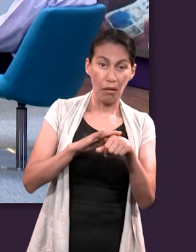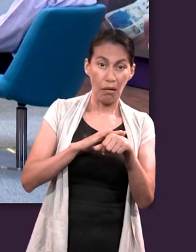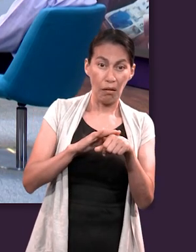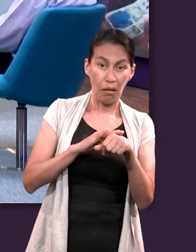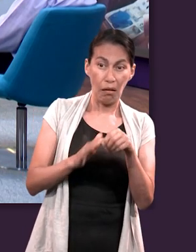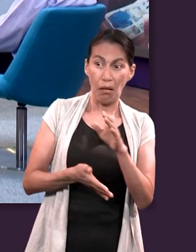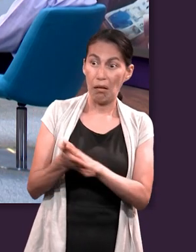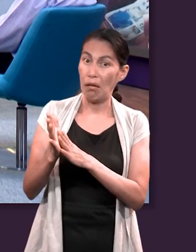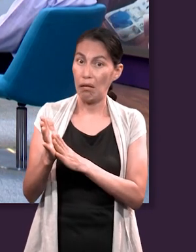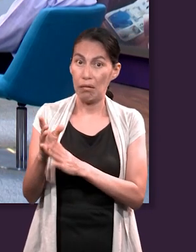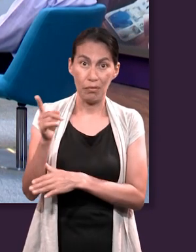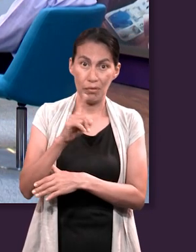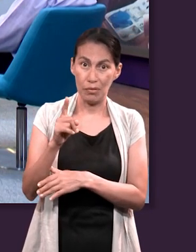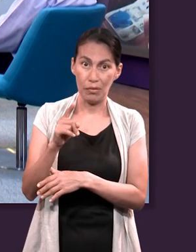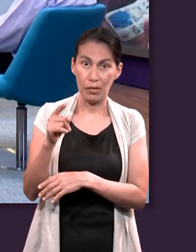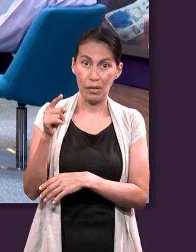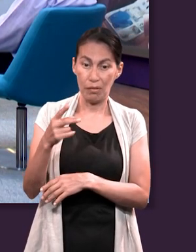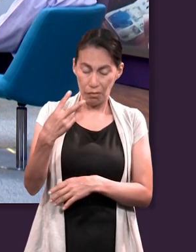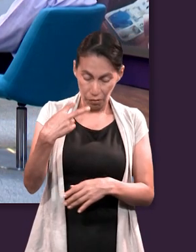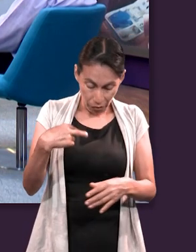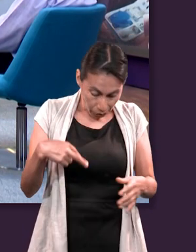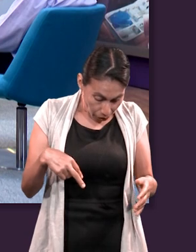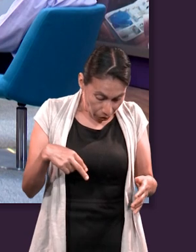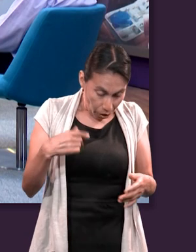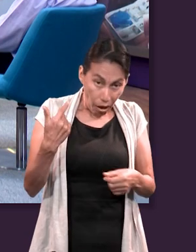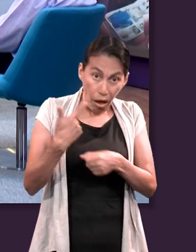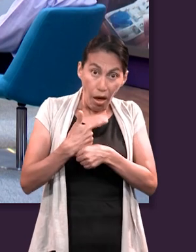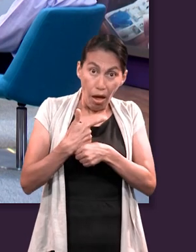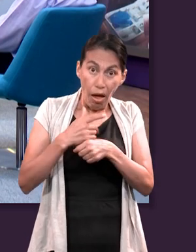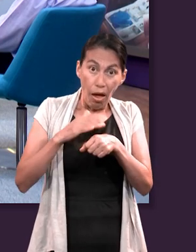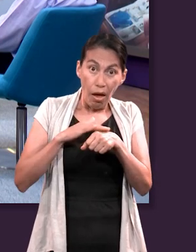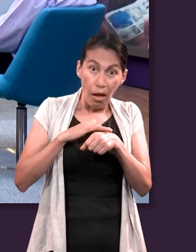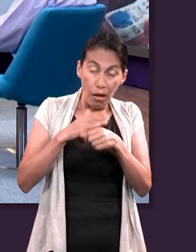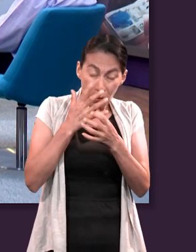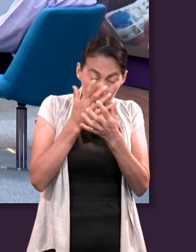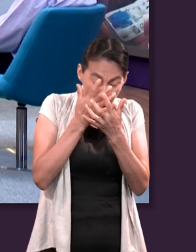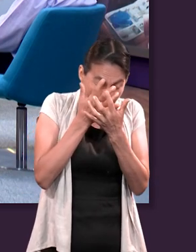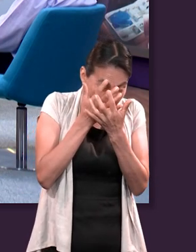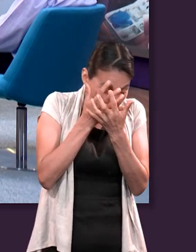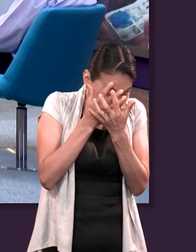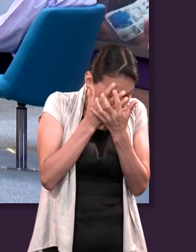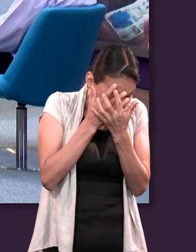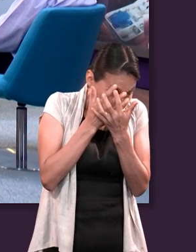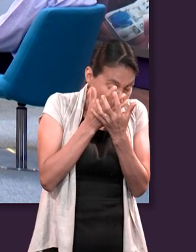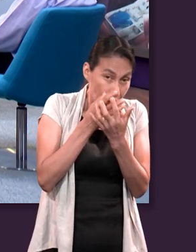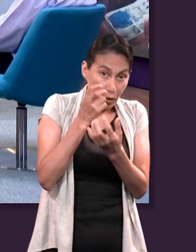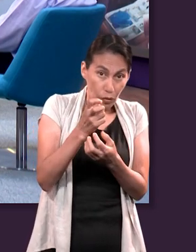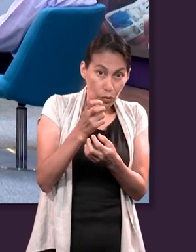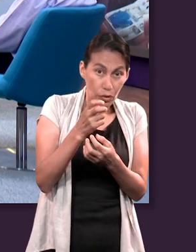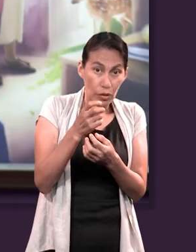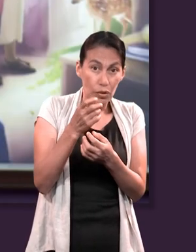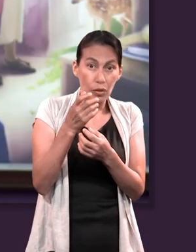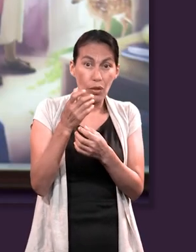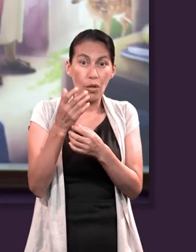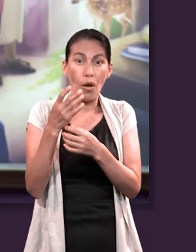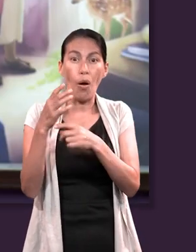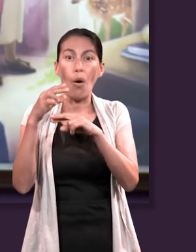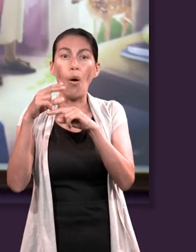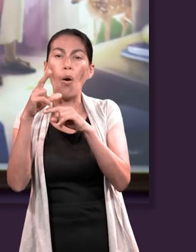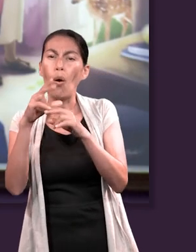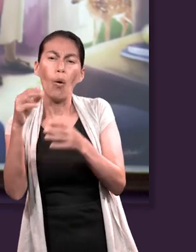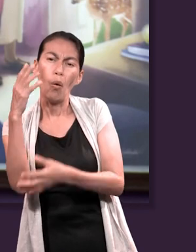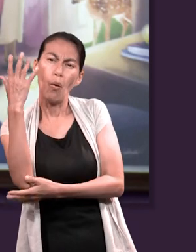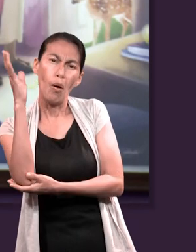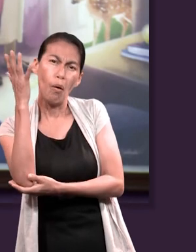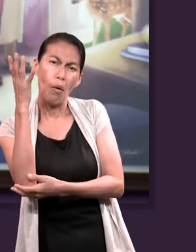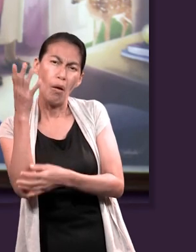es que no se marcharon desnudos. Cuando ellos se vieron desnudos sintieron vergüenza y entre ellos para solucionar